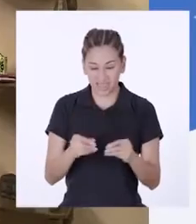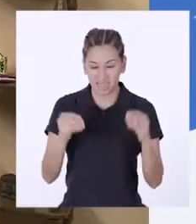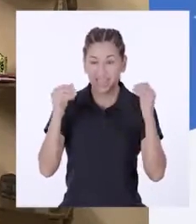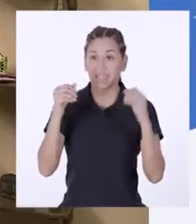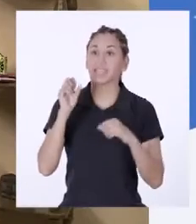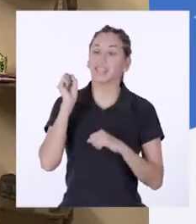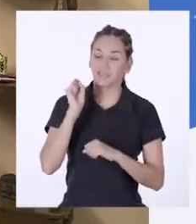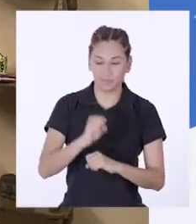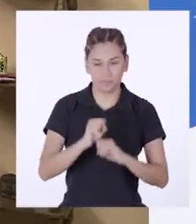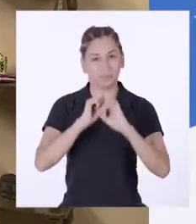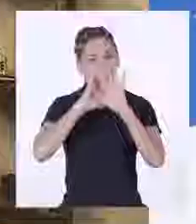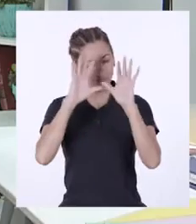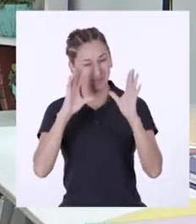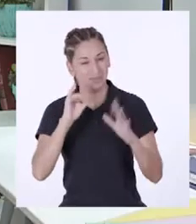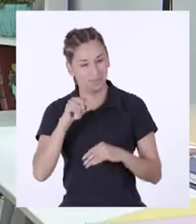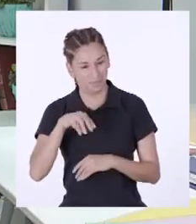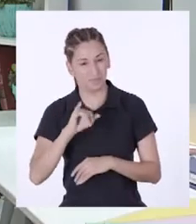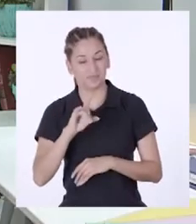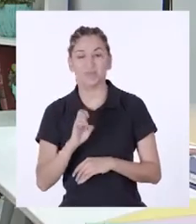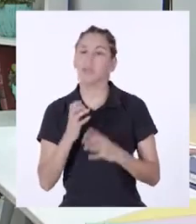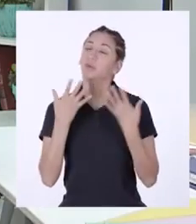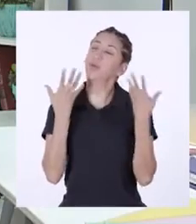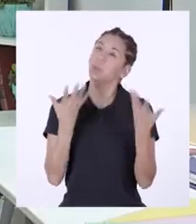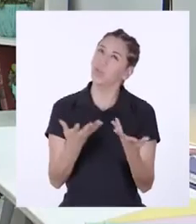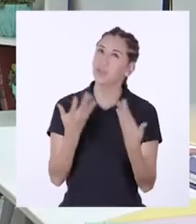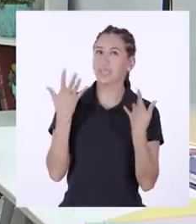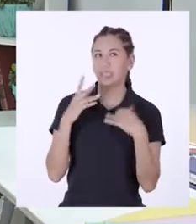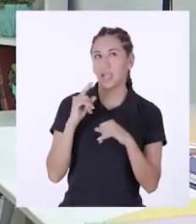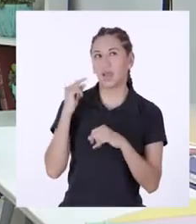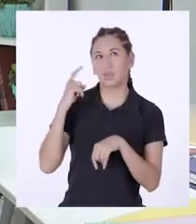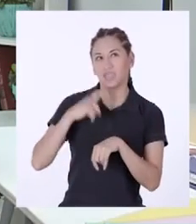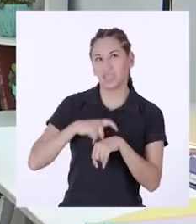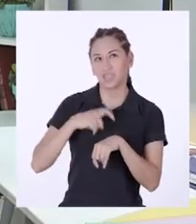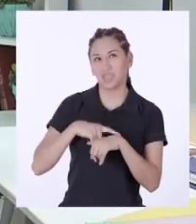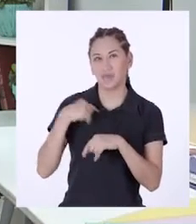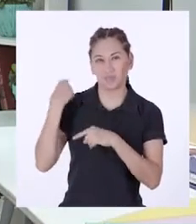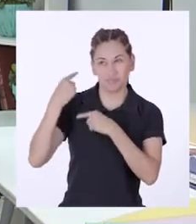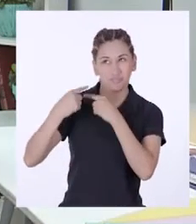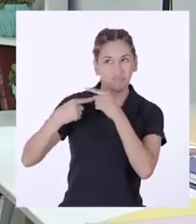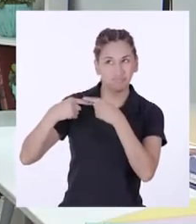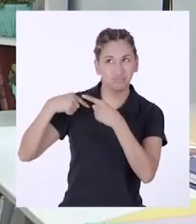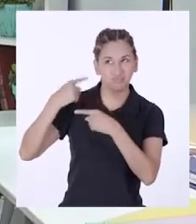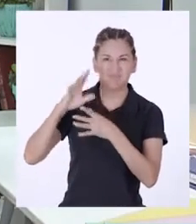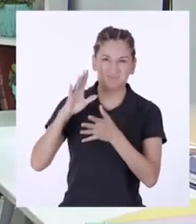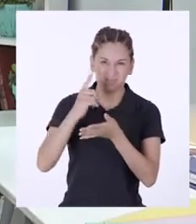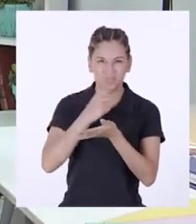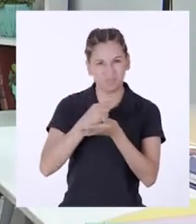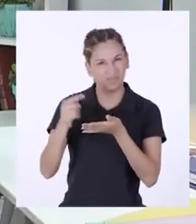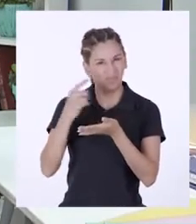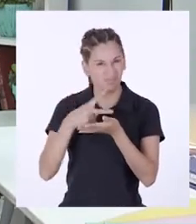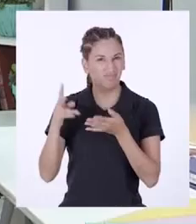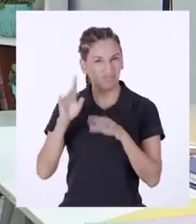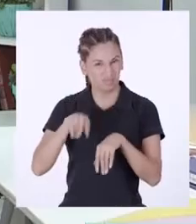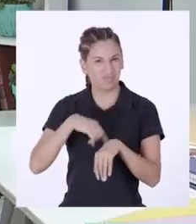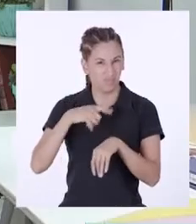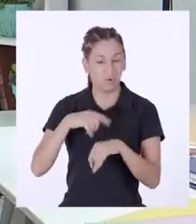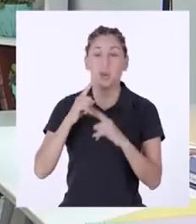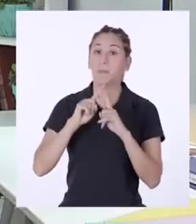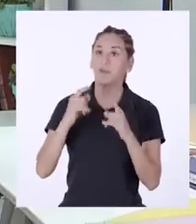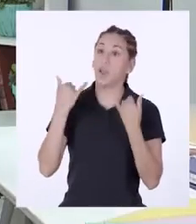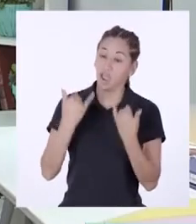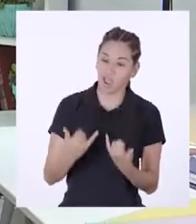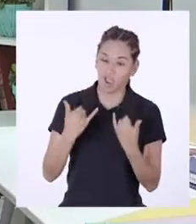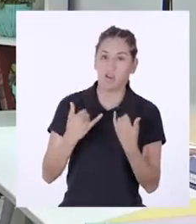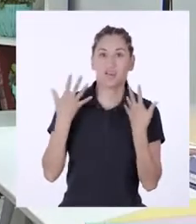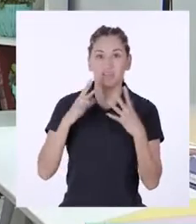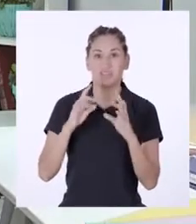Por supuesto, Yamile. Bueno, han pasado algunos días desde que iniciamos nuestro compostaje. Ahora,